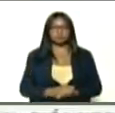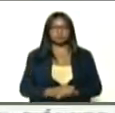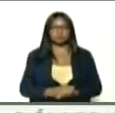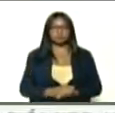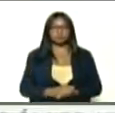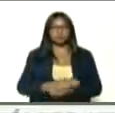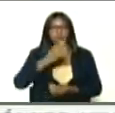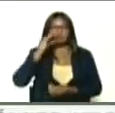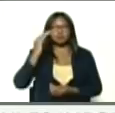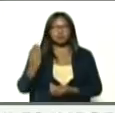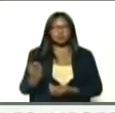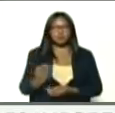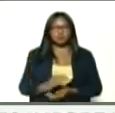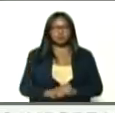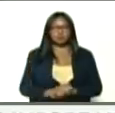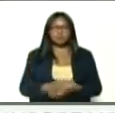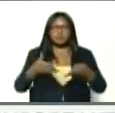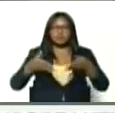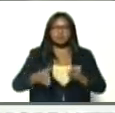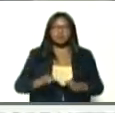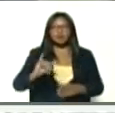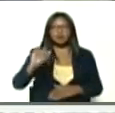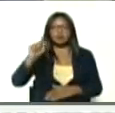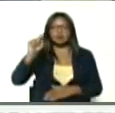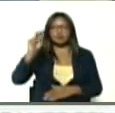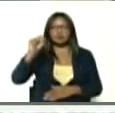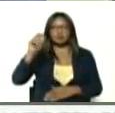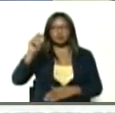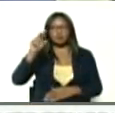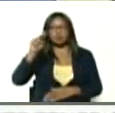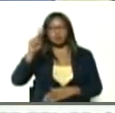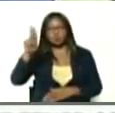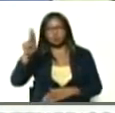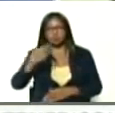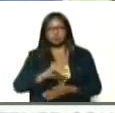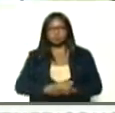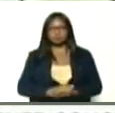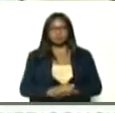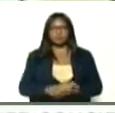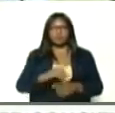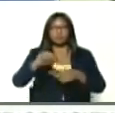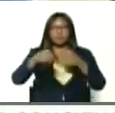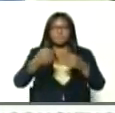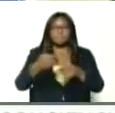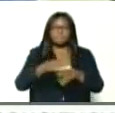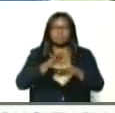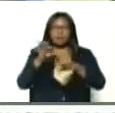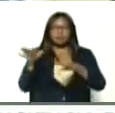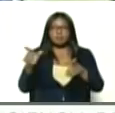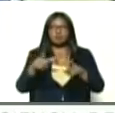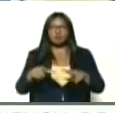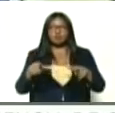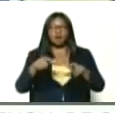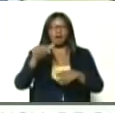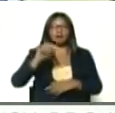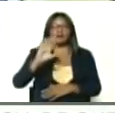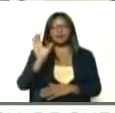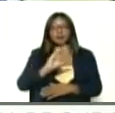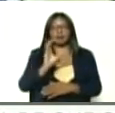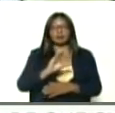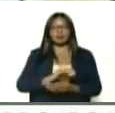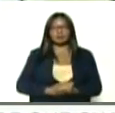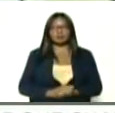José Gregorio, nacido en Insnotú, y que luego dejó, aquí en Caracas,